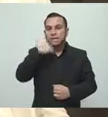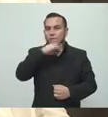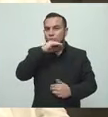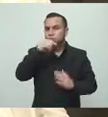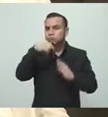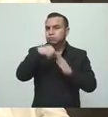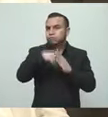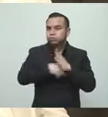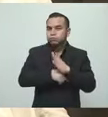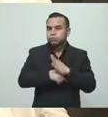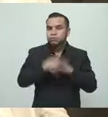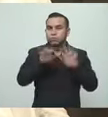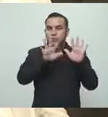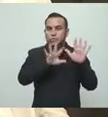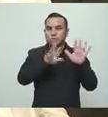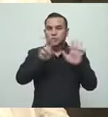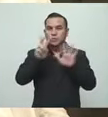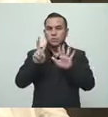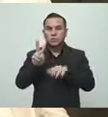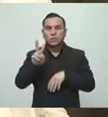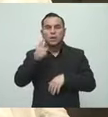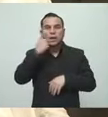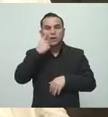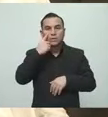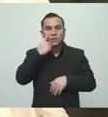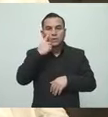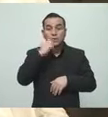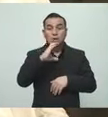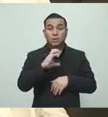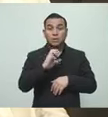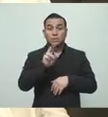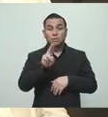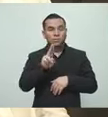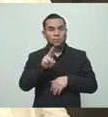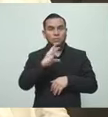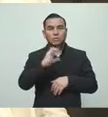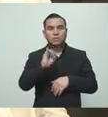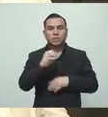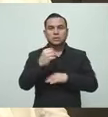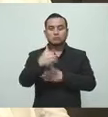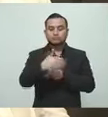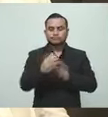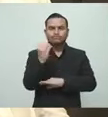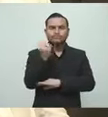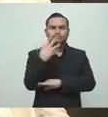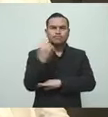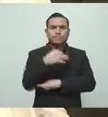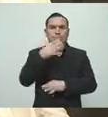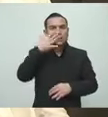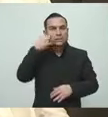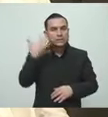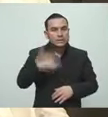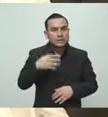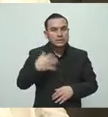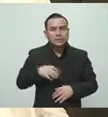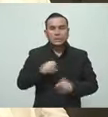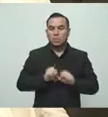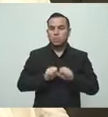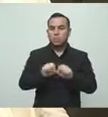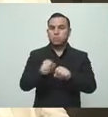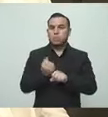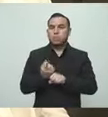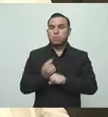12 pacientes en nuestra unidad de cuidados intensivos en estado crítico. No me canso de destacar el esfuerzo